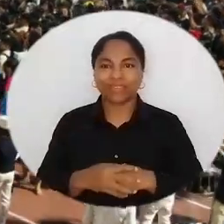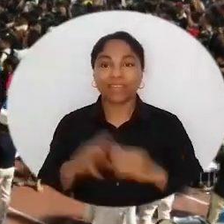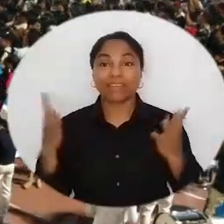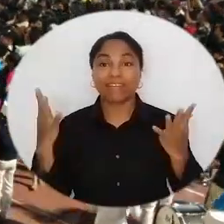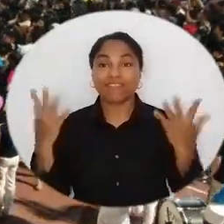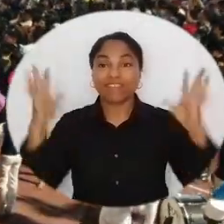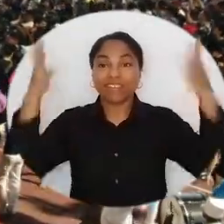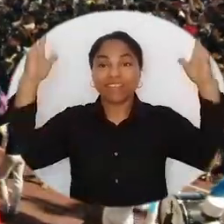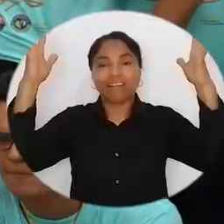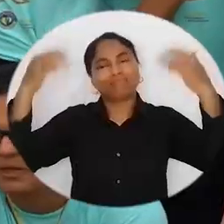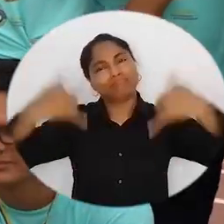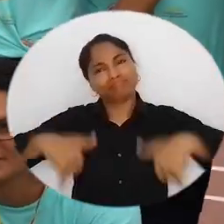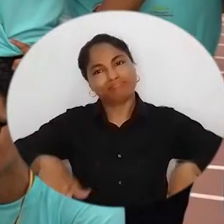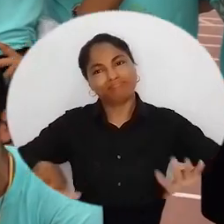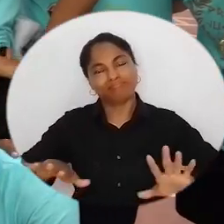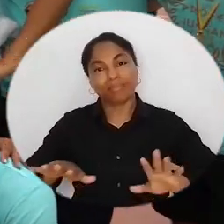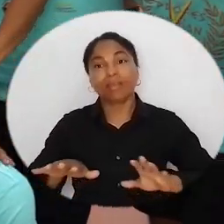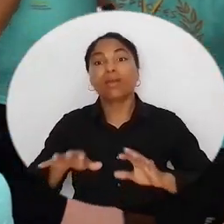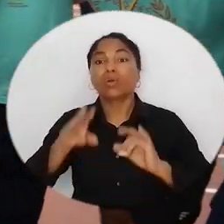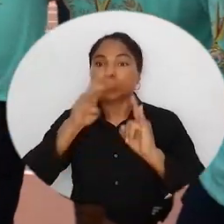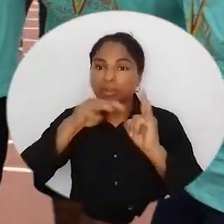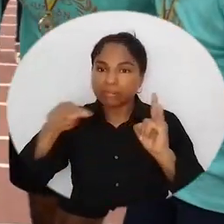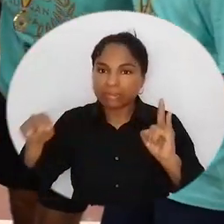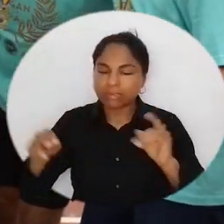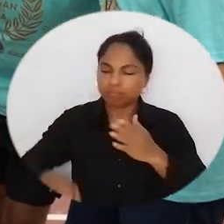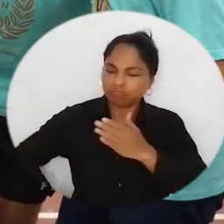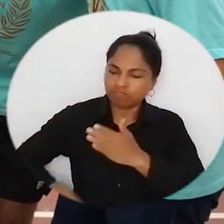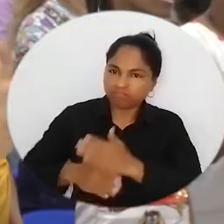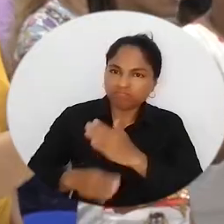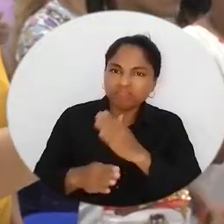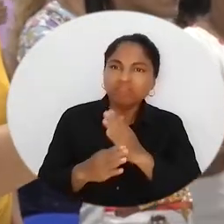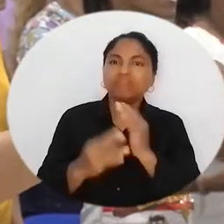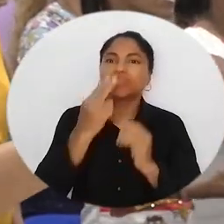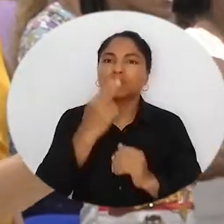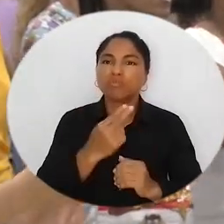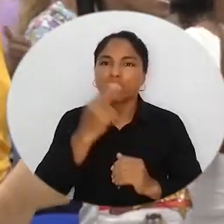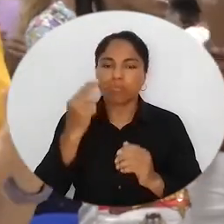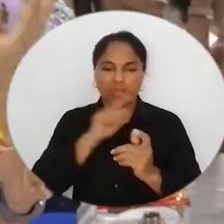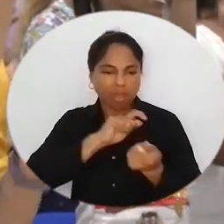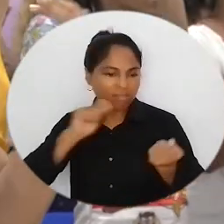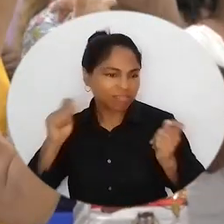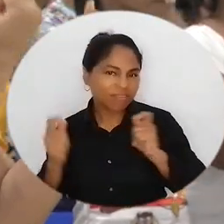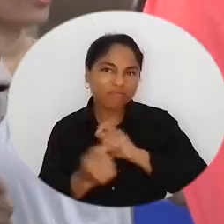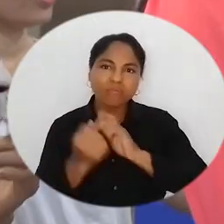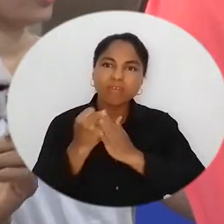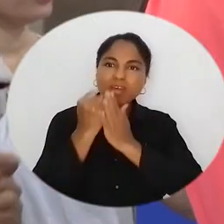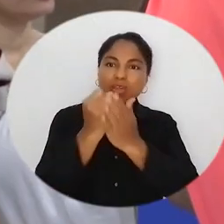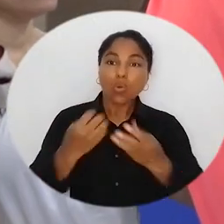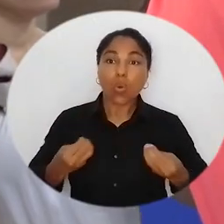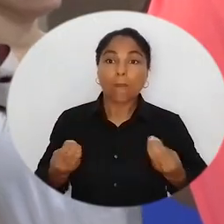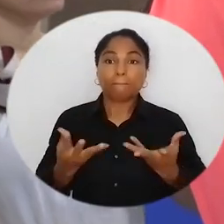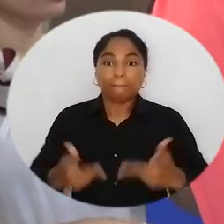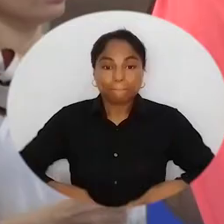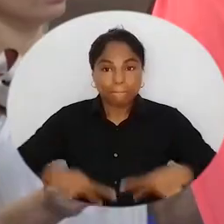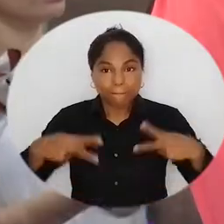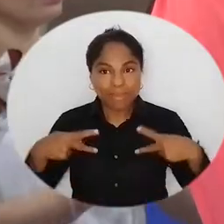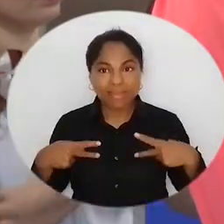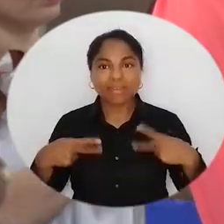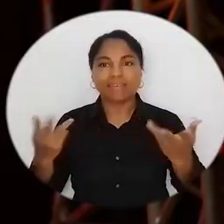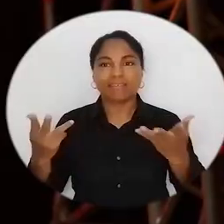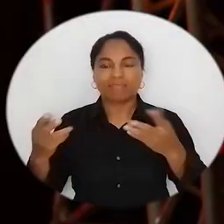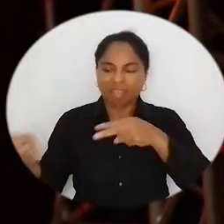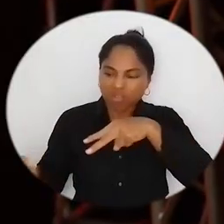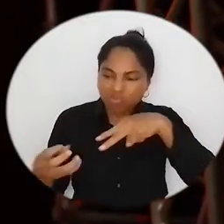Este festival terminó, pero la Universidad del Magdalena no cesará en su compromiso con la transformación de vidas, no solo a través de la